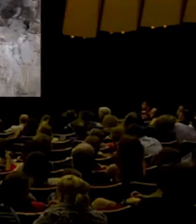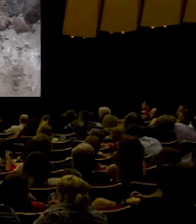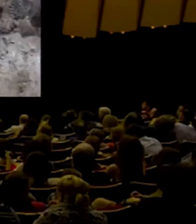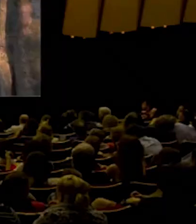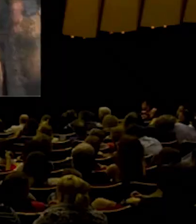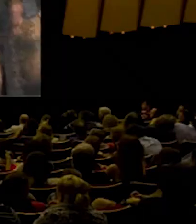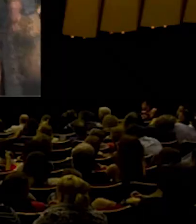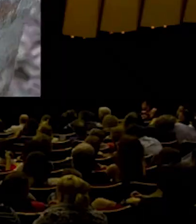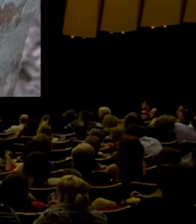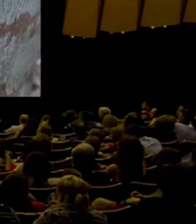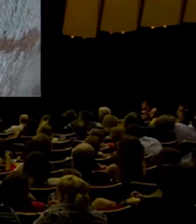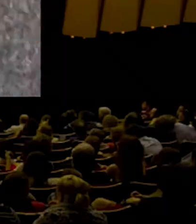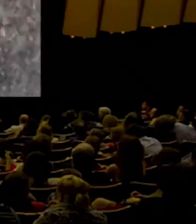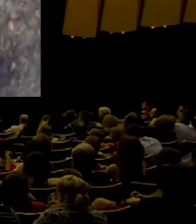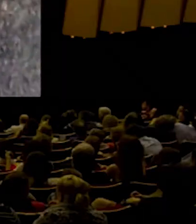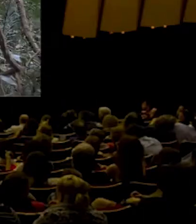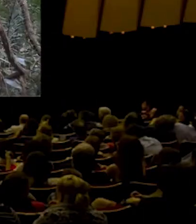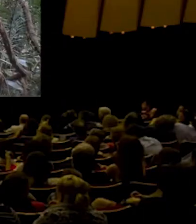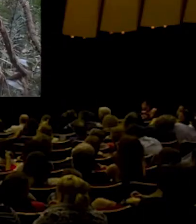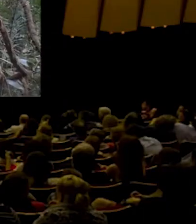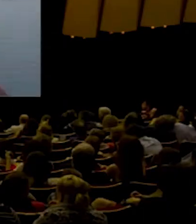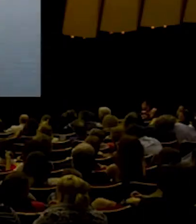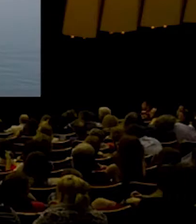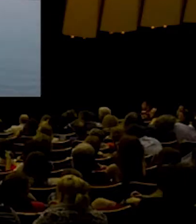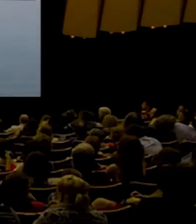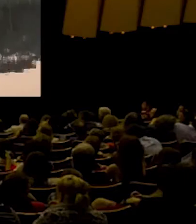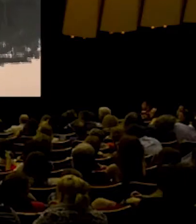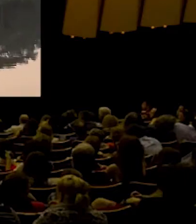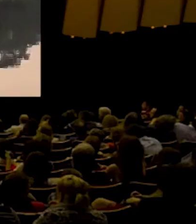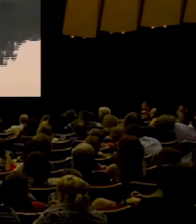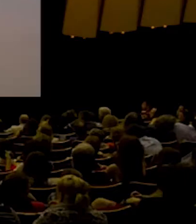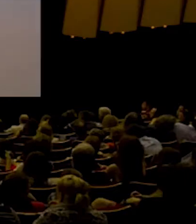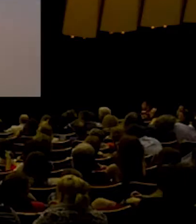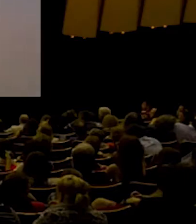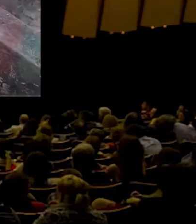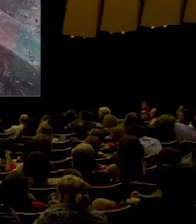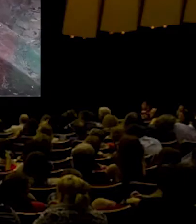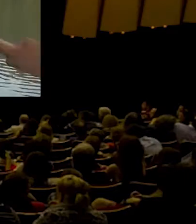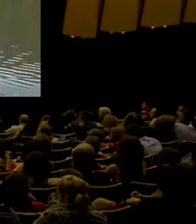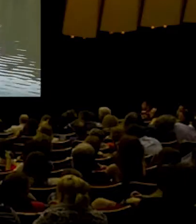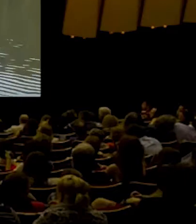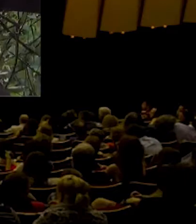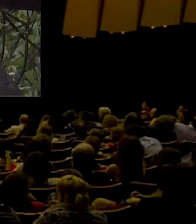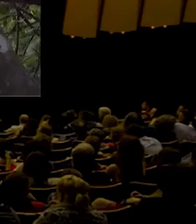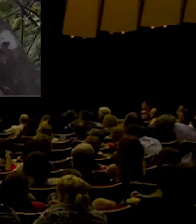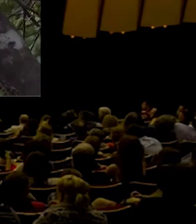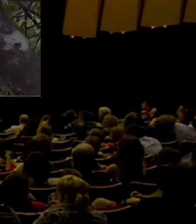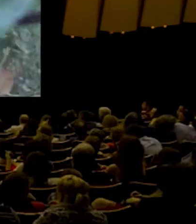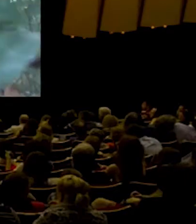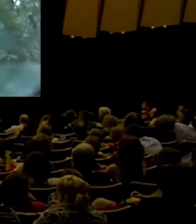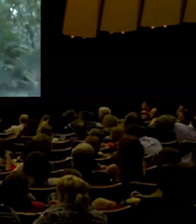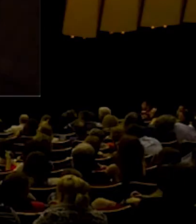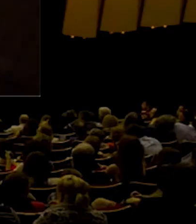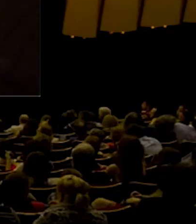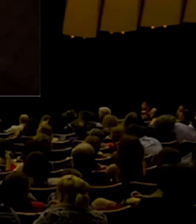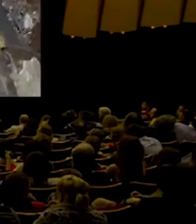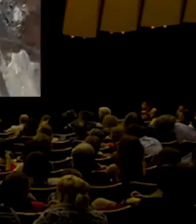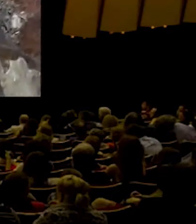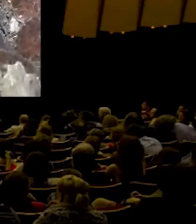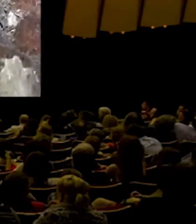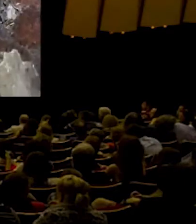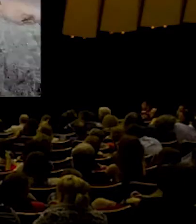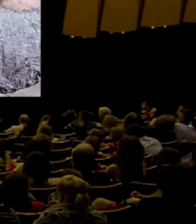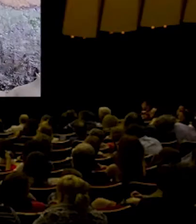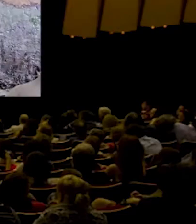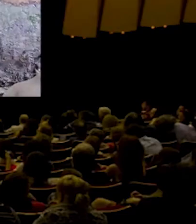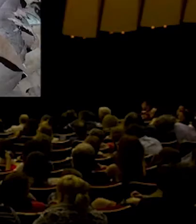podrán descubrir más bajo la luz del sol jamás